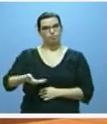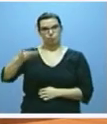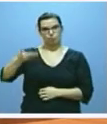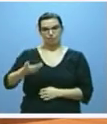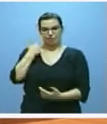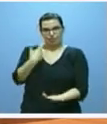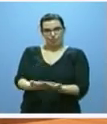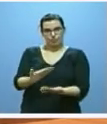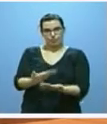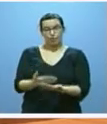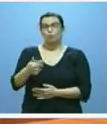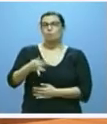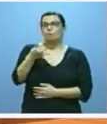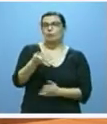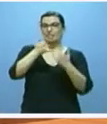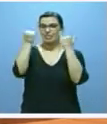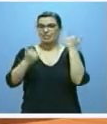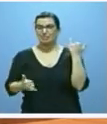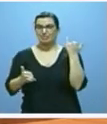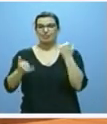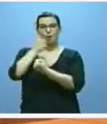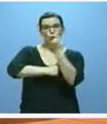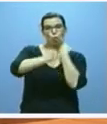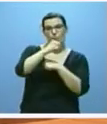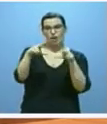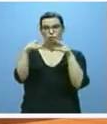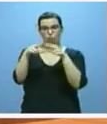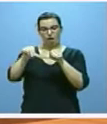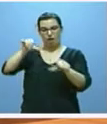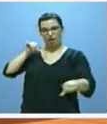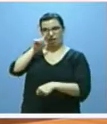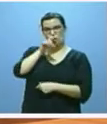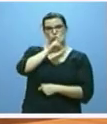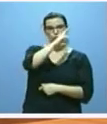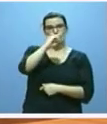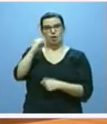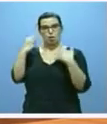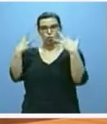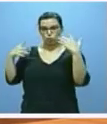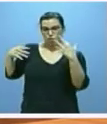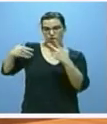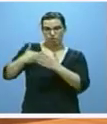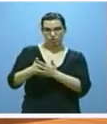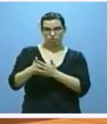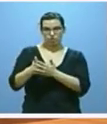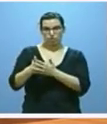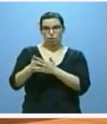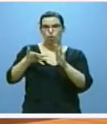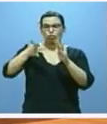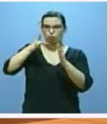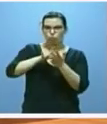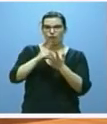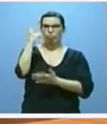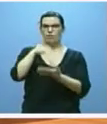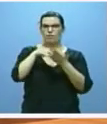tiempo, la gravísima crisis económica y social que hemos sufrido desde 2008, con sus dos recesiones consecutivas